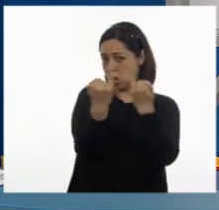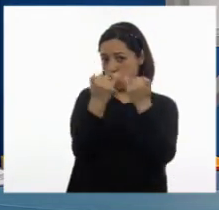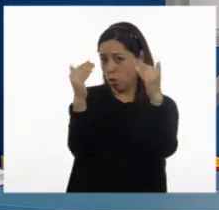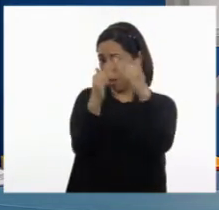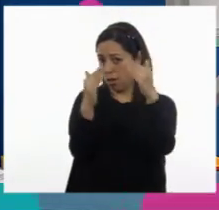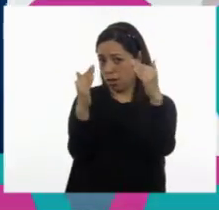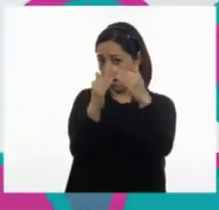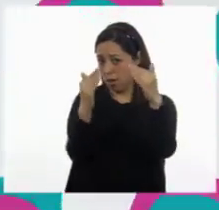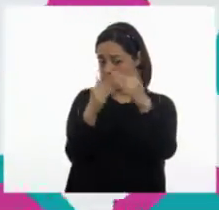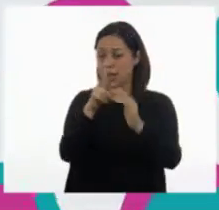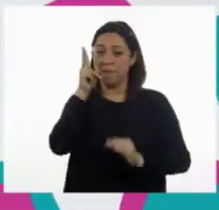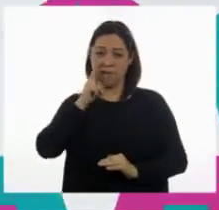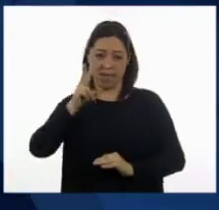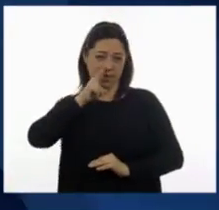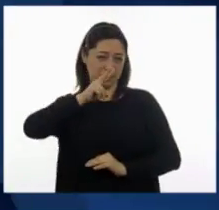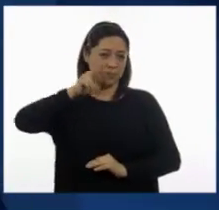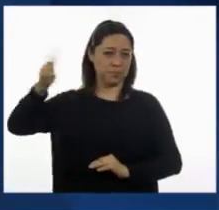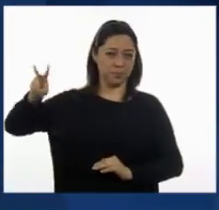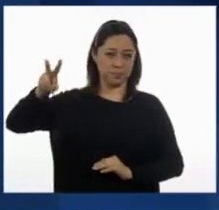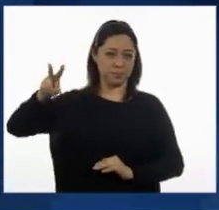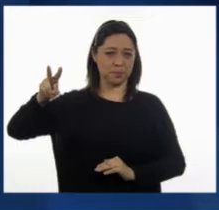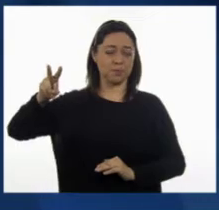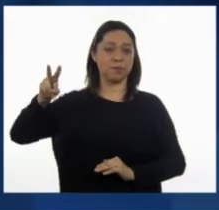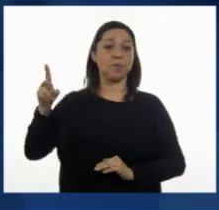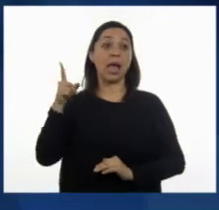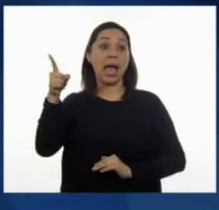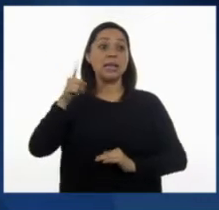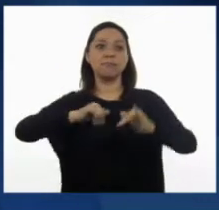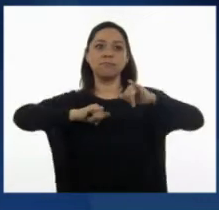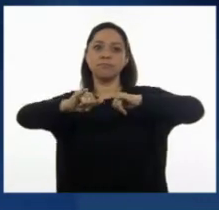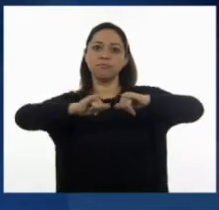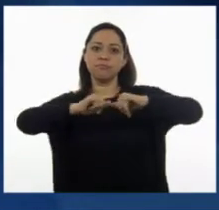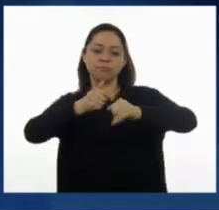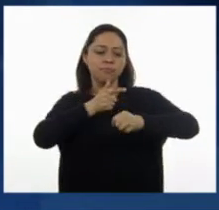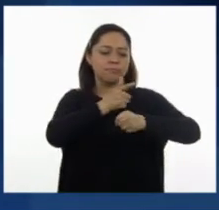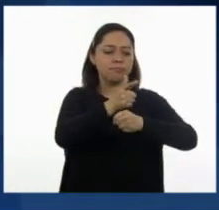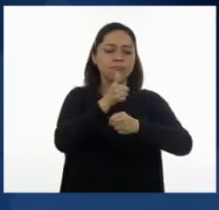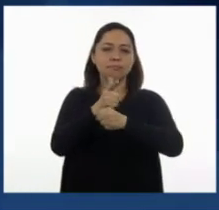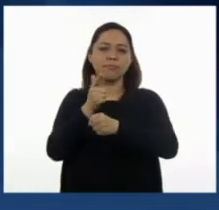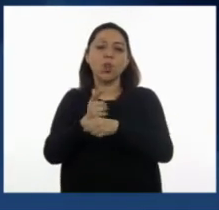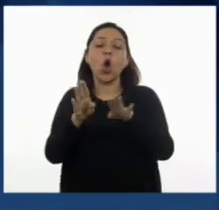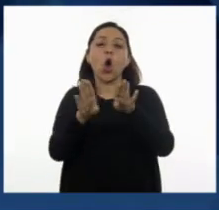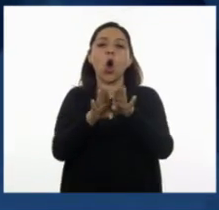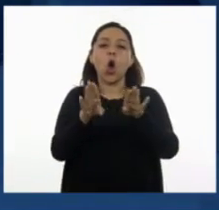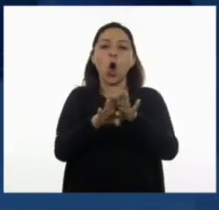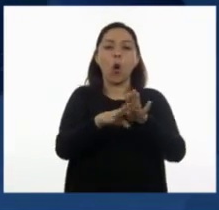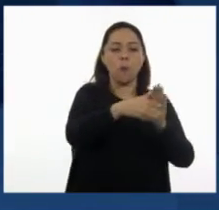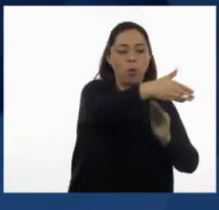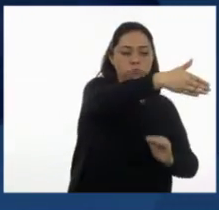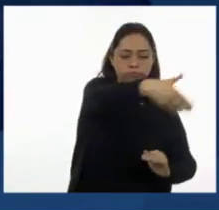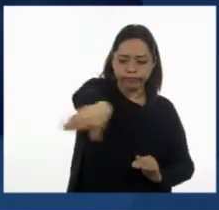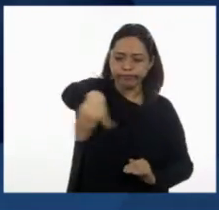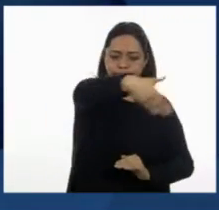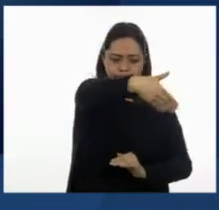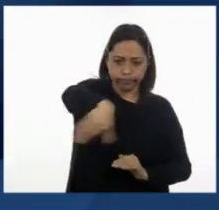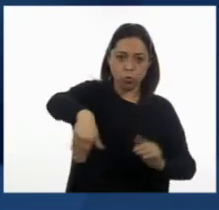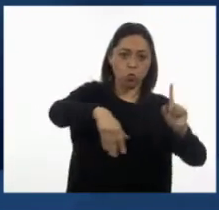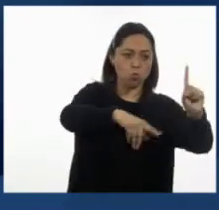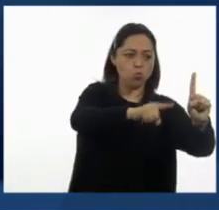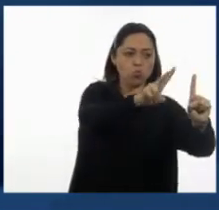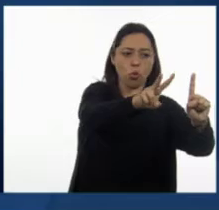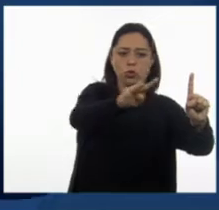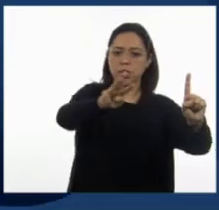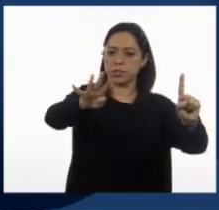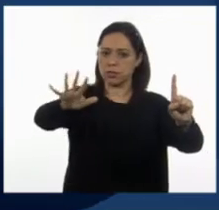¿qué te parece si vemos unos siguientes planos en las que es posible distinguir de dónde a dónde cuentan las filas y las columnas en